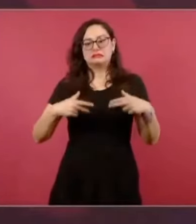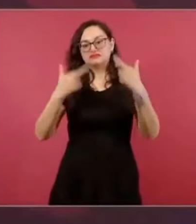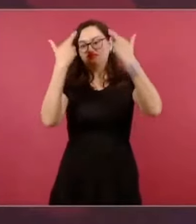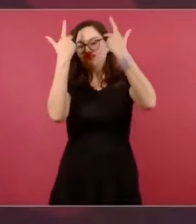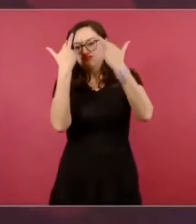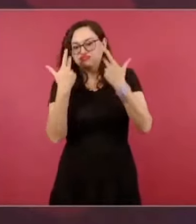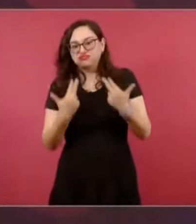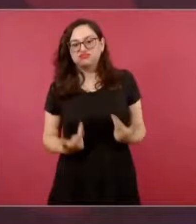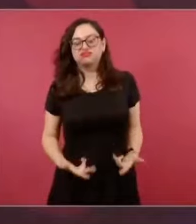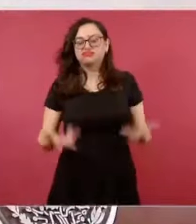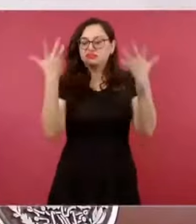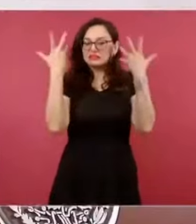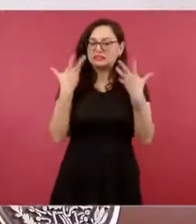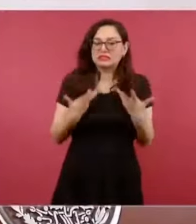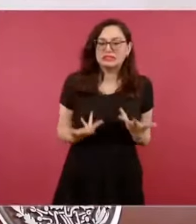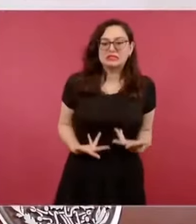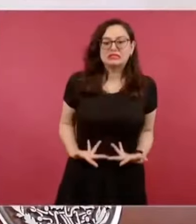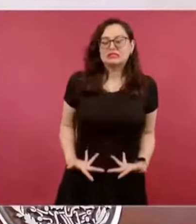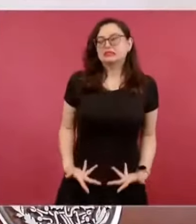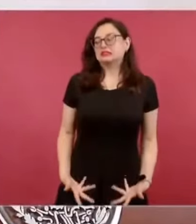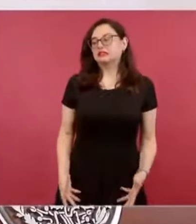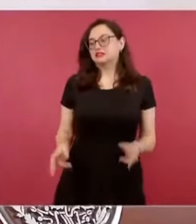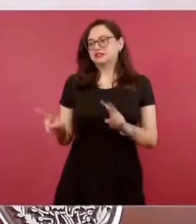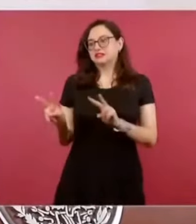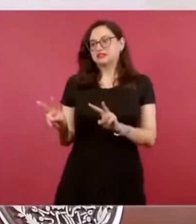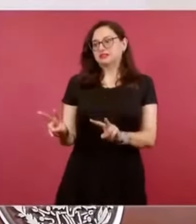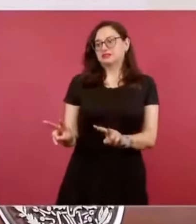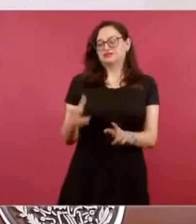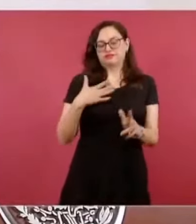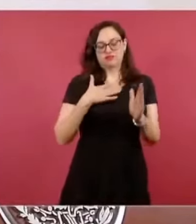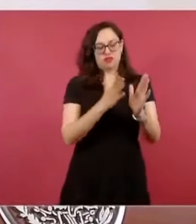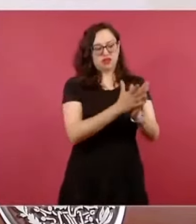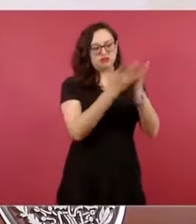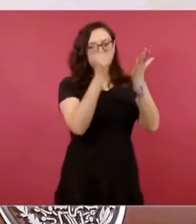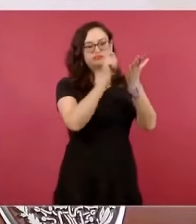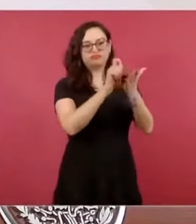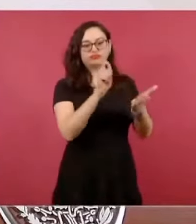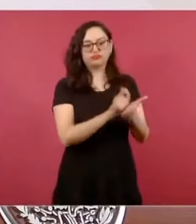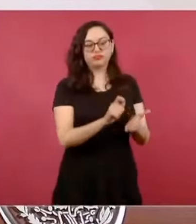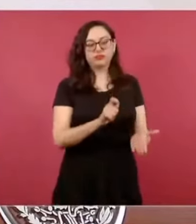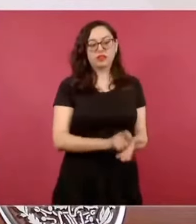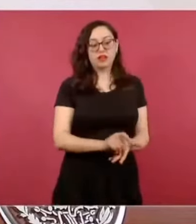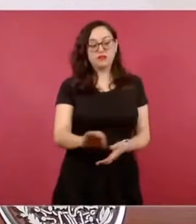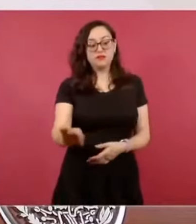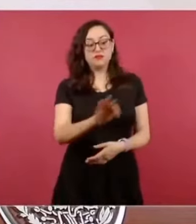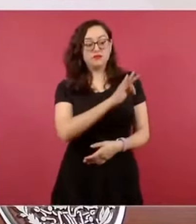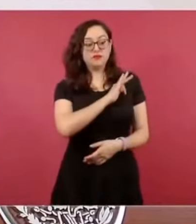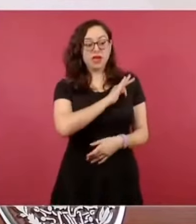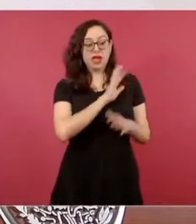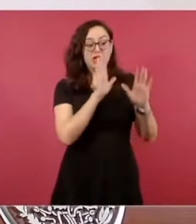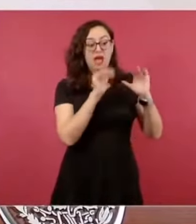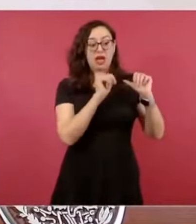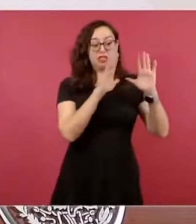no se desaniman tan fácilmente. Pero si hay sectores de clase media,